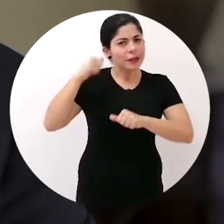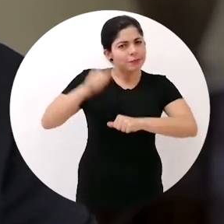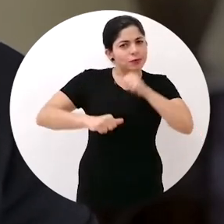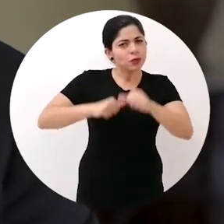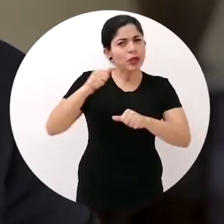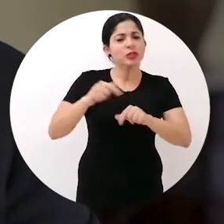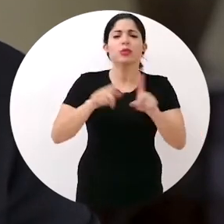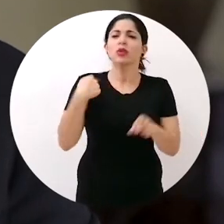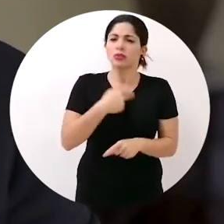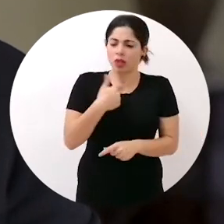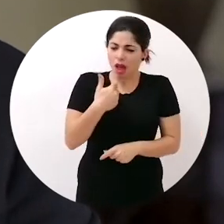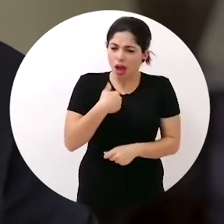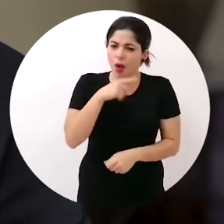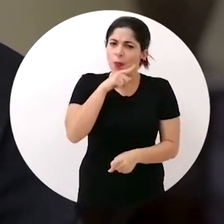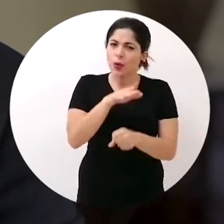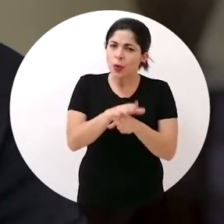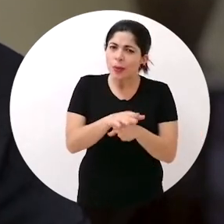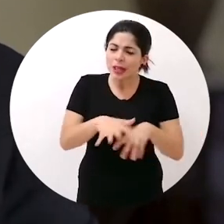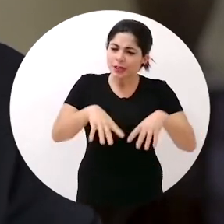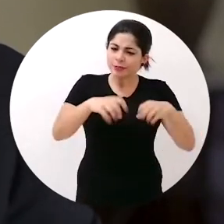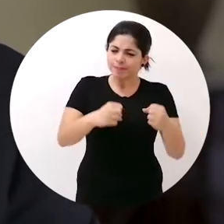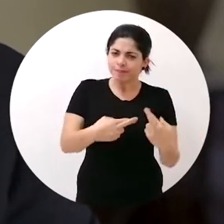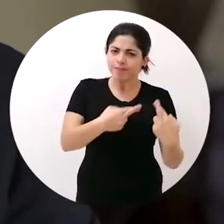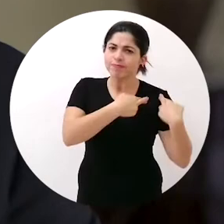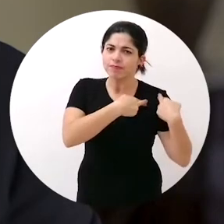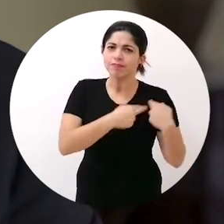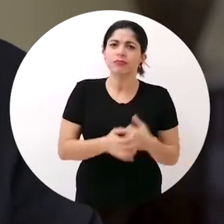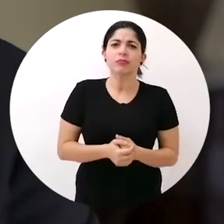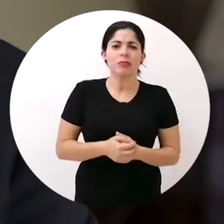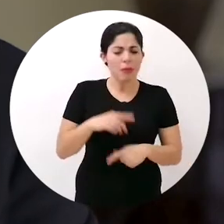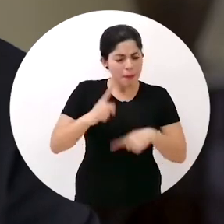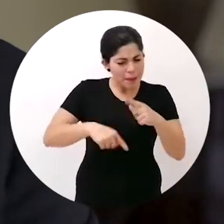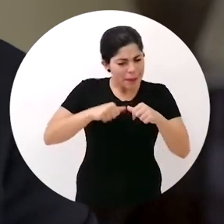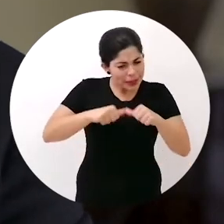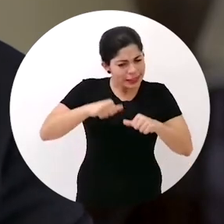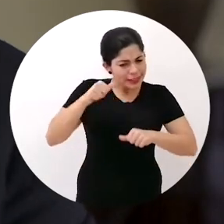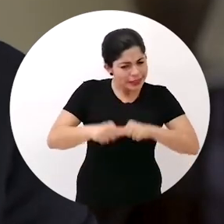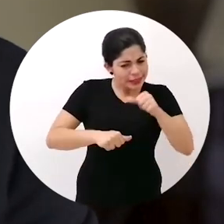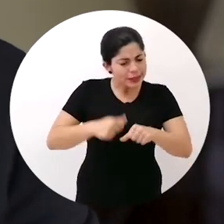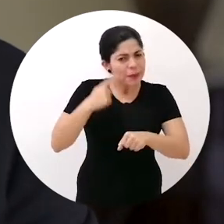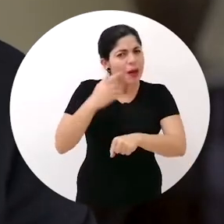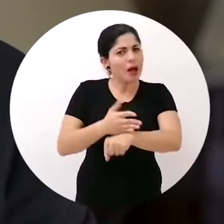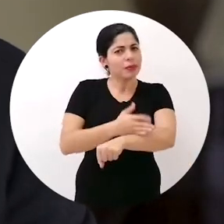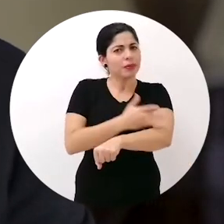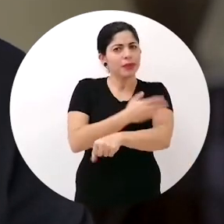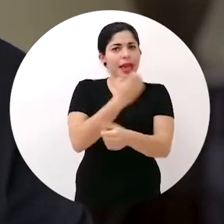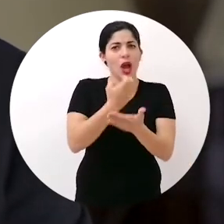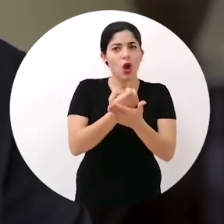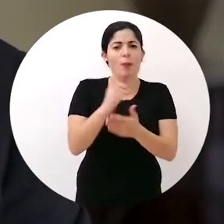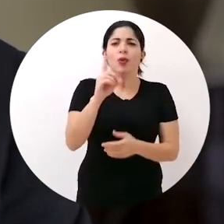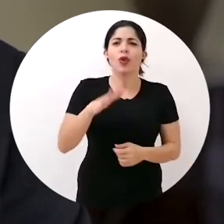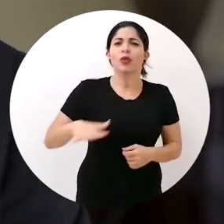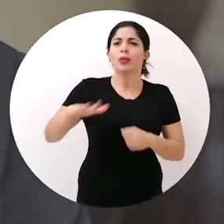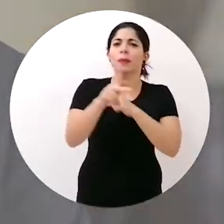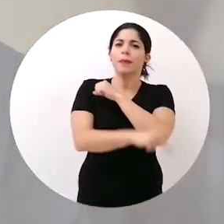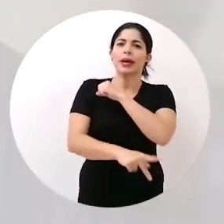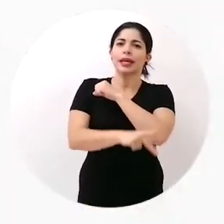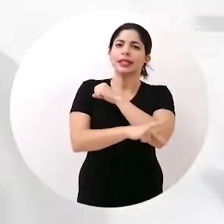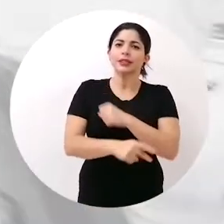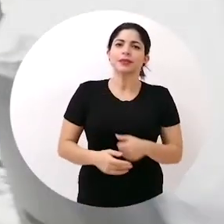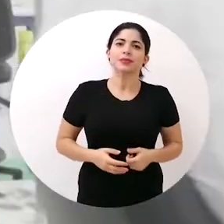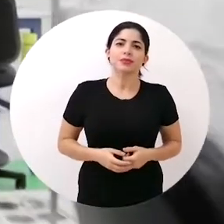esfuerzo. Pero estamos comprometidos con esa responsabilidad. Vamos a seguir mejorando la economía del país.